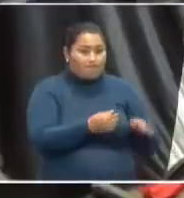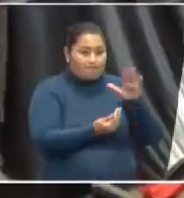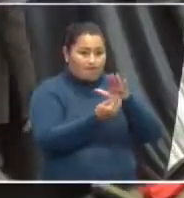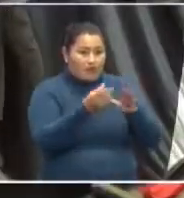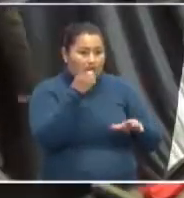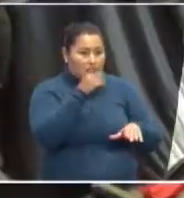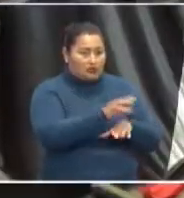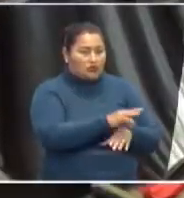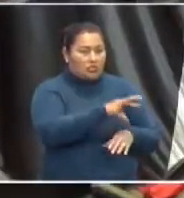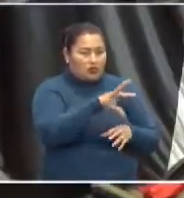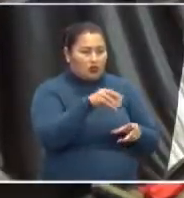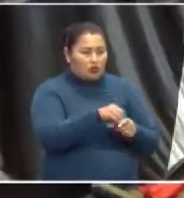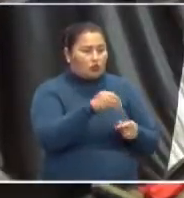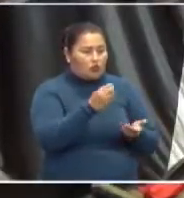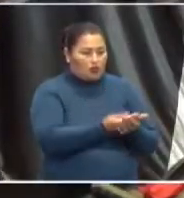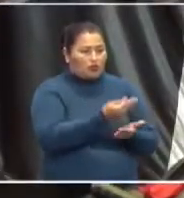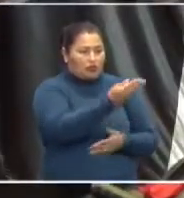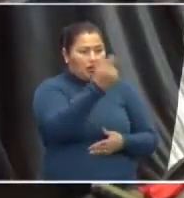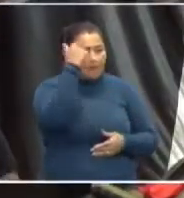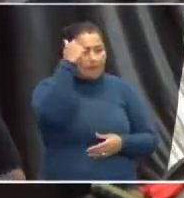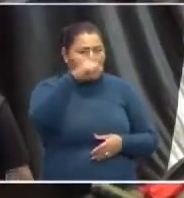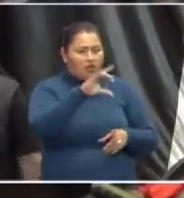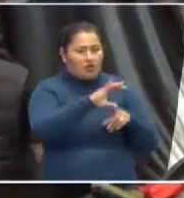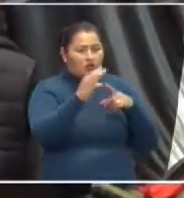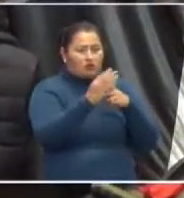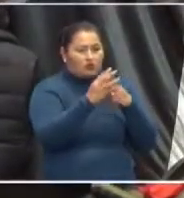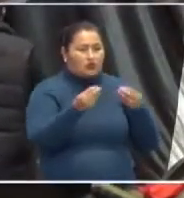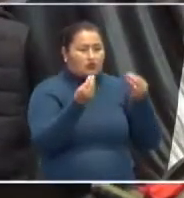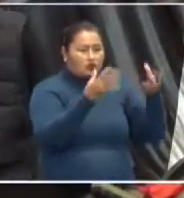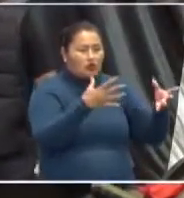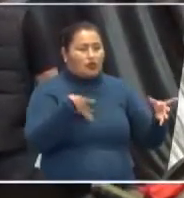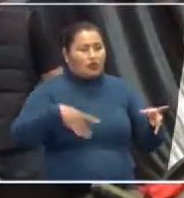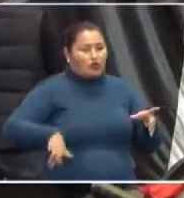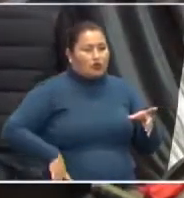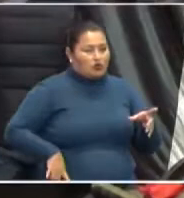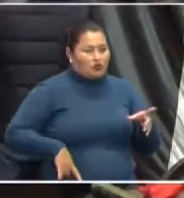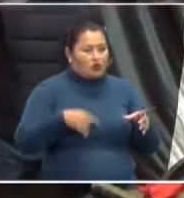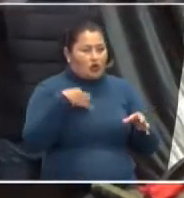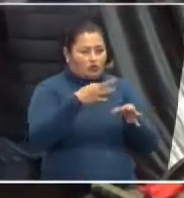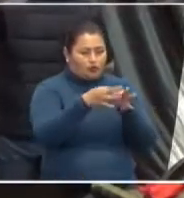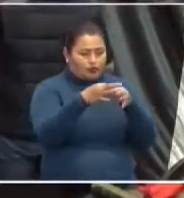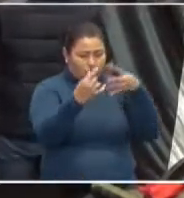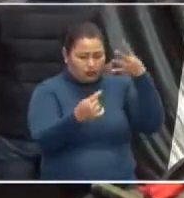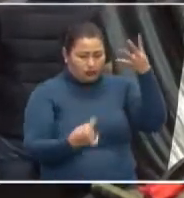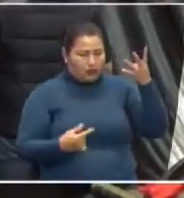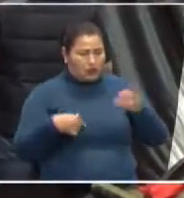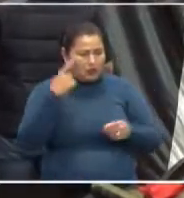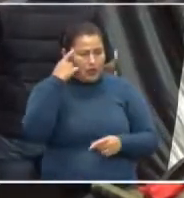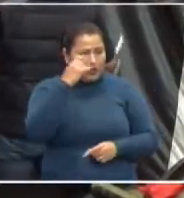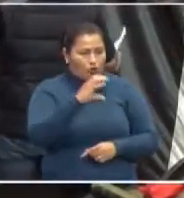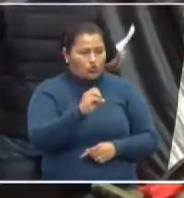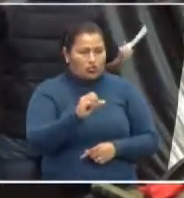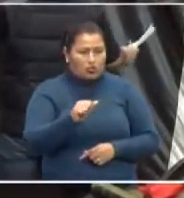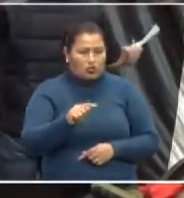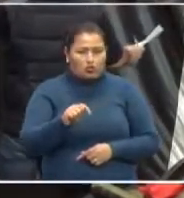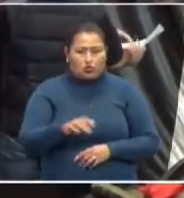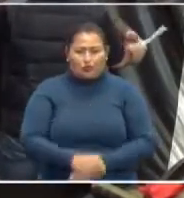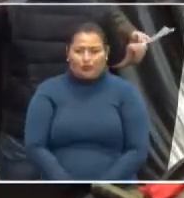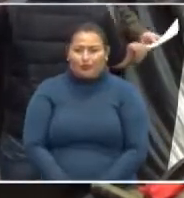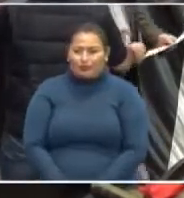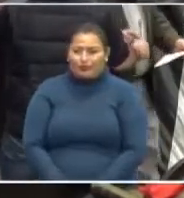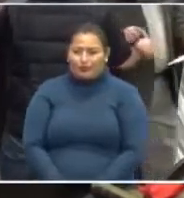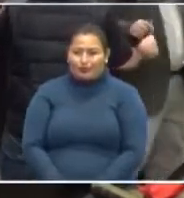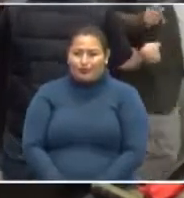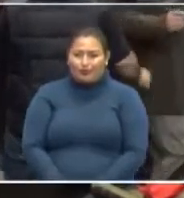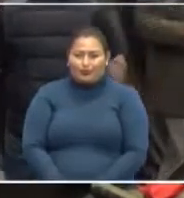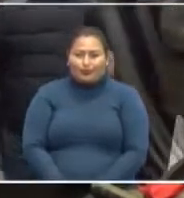que vamos a proponer el día lunes que recibamos al Secretario de Hacienda, yo voy a proponer una disminución, no solo de lo que